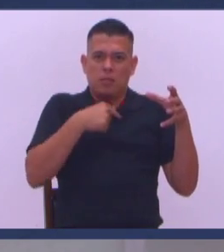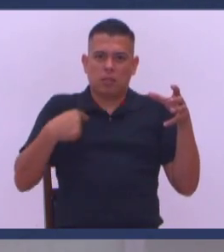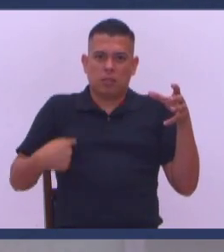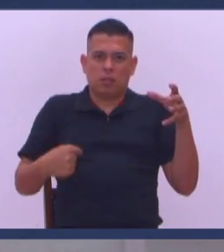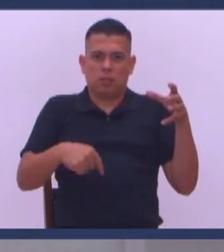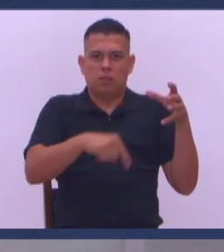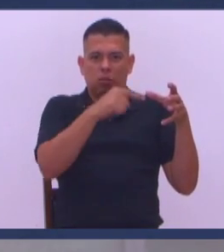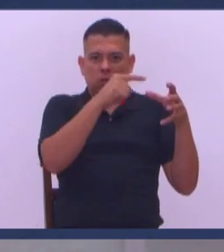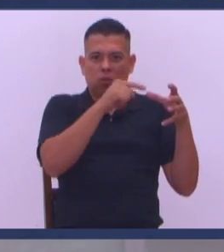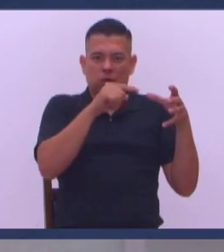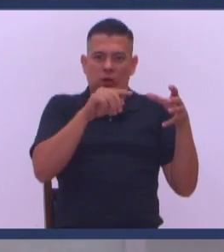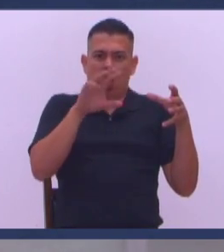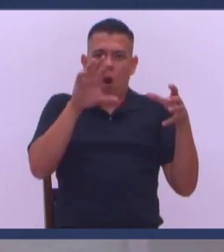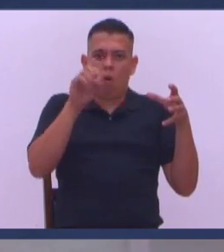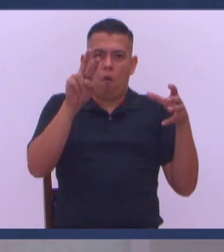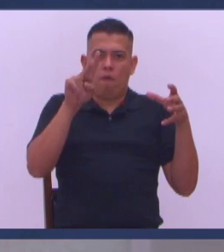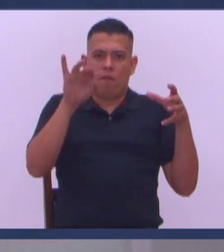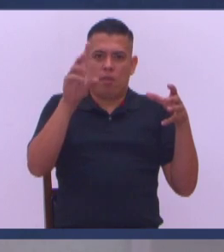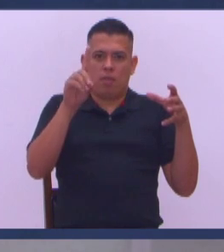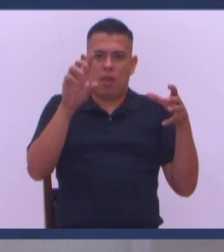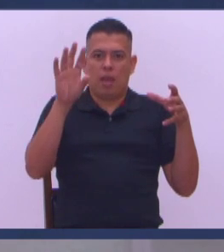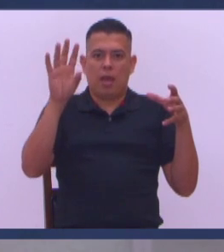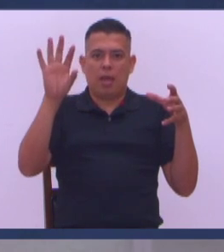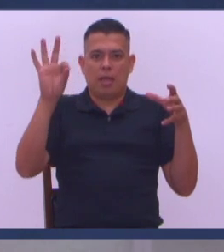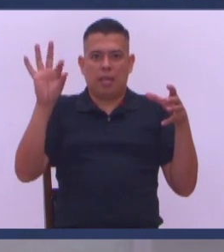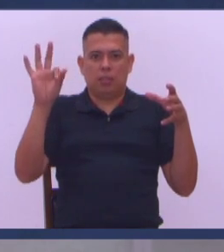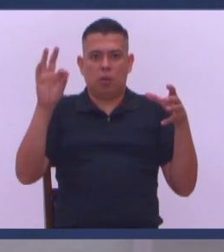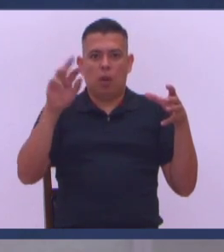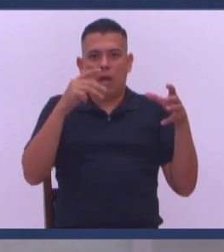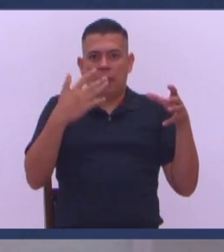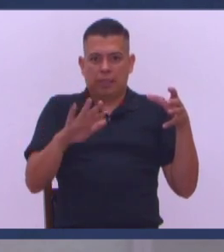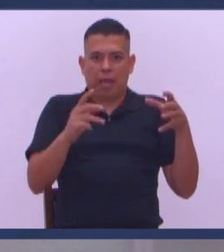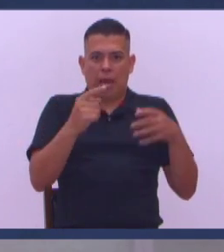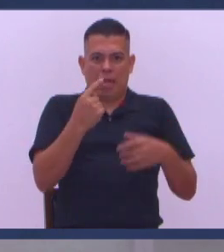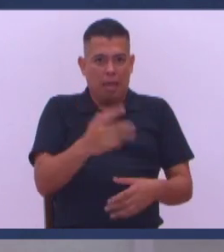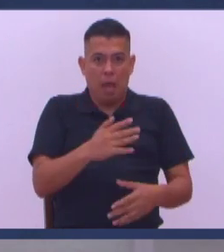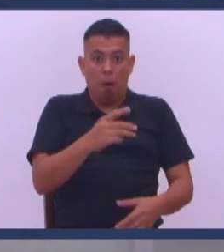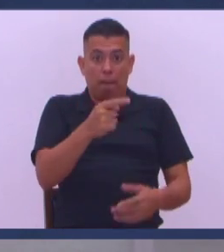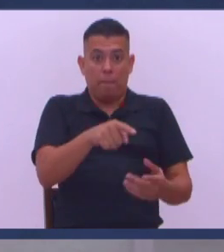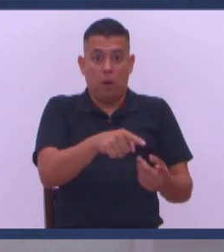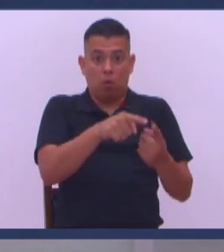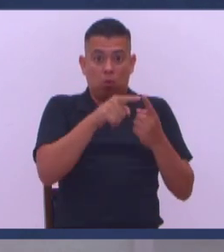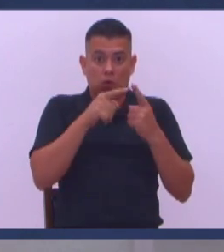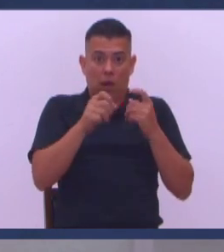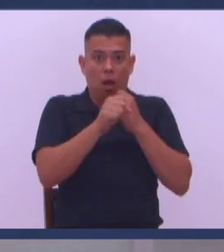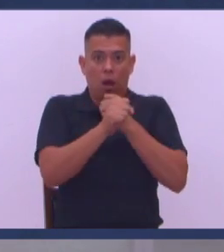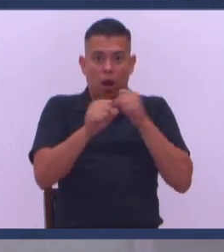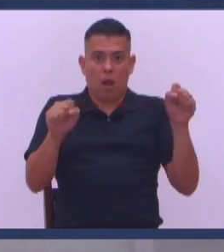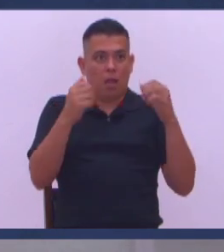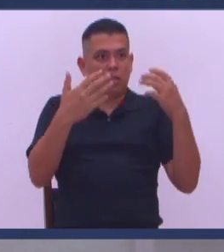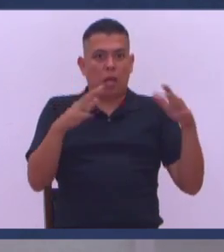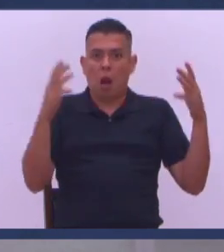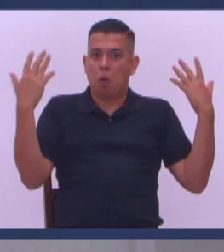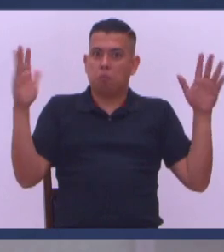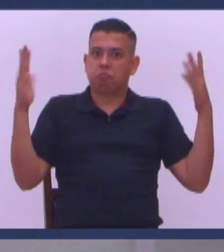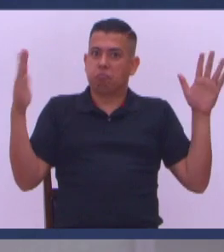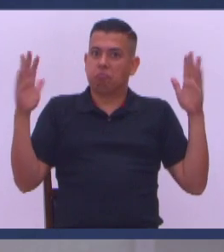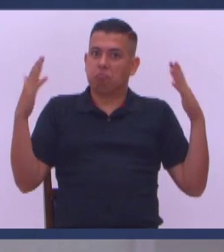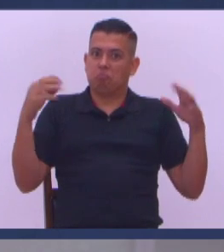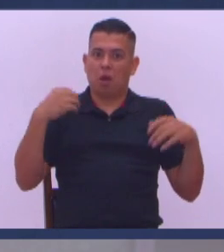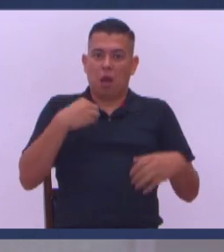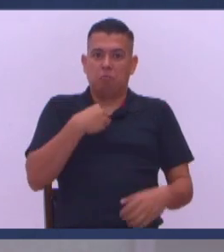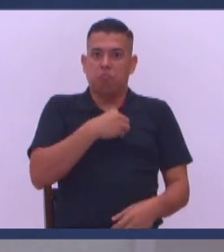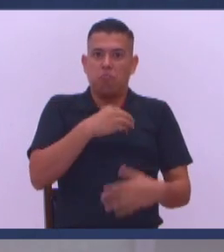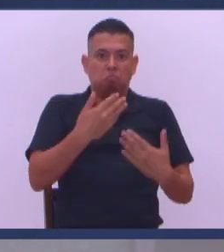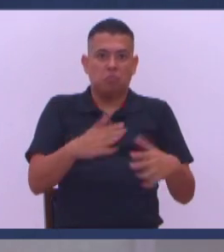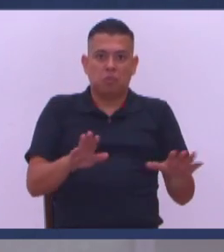virus, el COVID-19 Están celebrando que el último paciente fue dado de alta ya Y ya los hospitales de